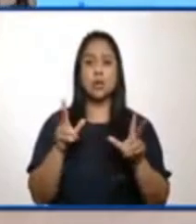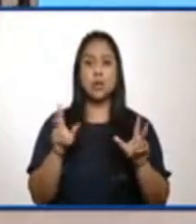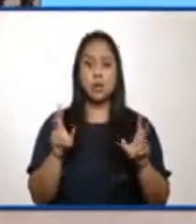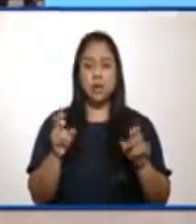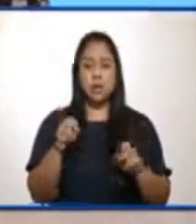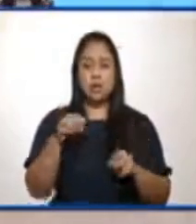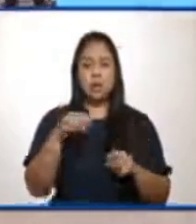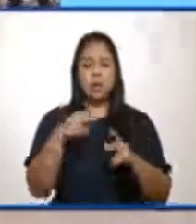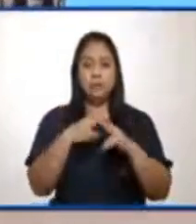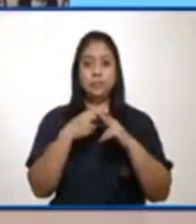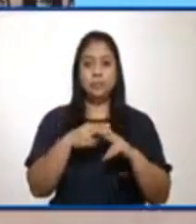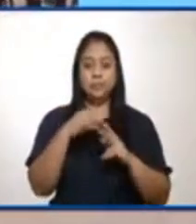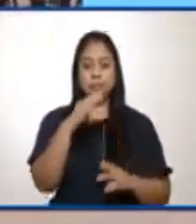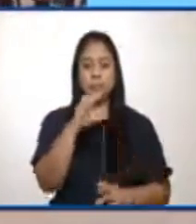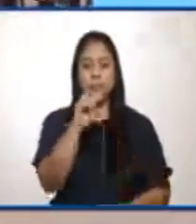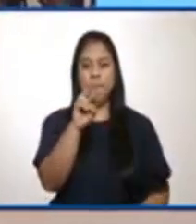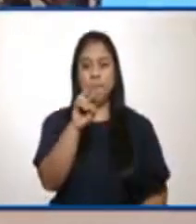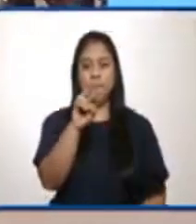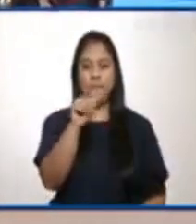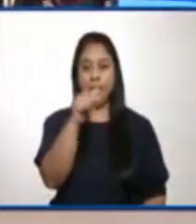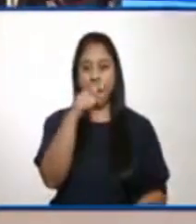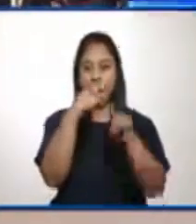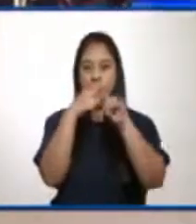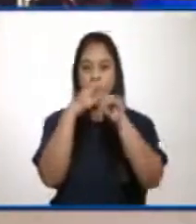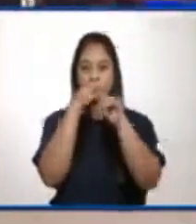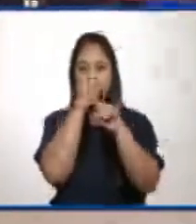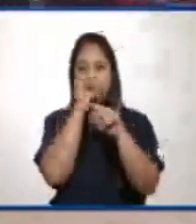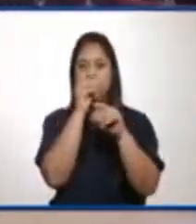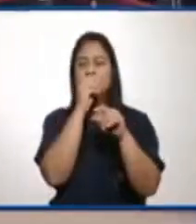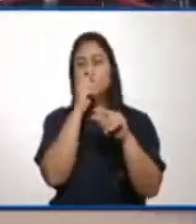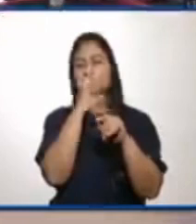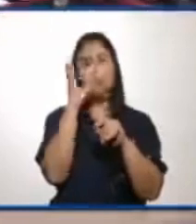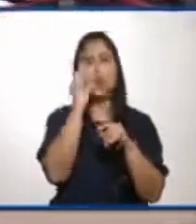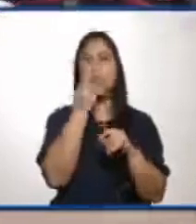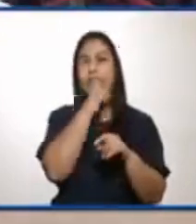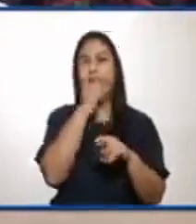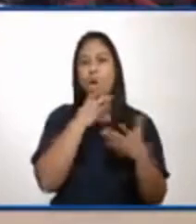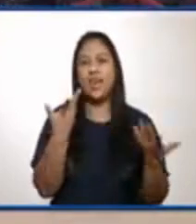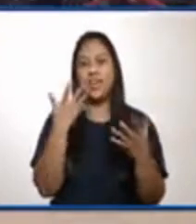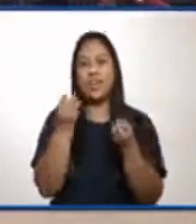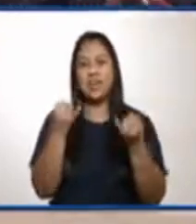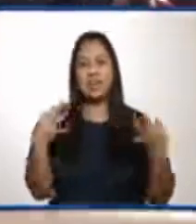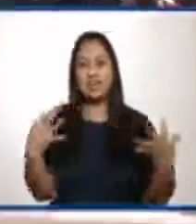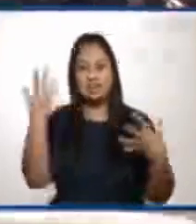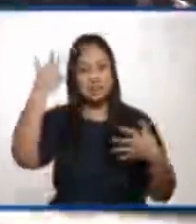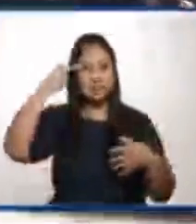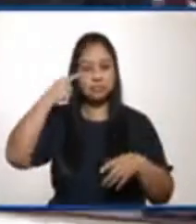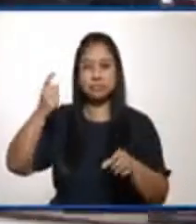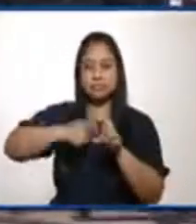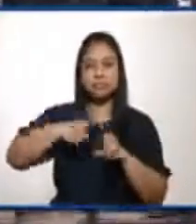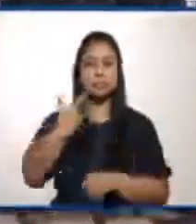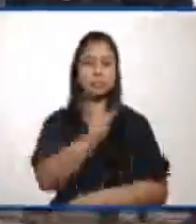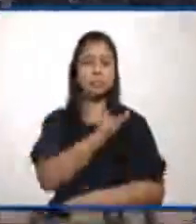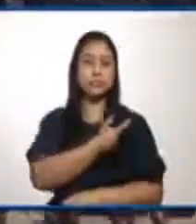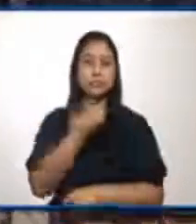COVAX y con ustedes. ¿Qué comunicación hay que, por qué no hay una fecha en específico para que estas vacunas contra el COVID-19